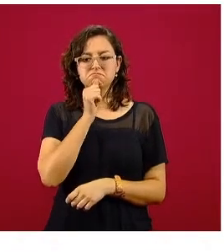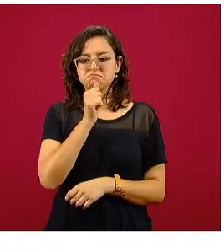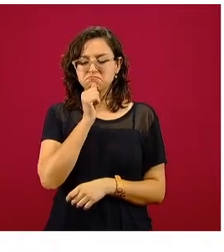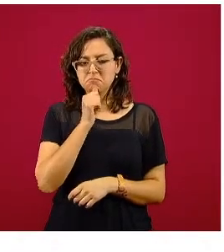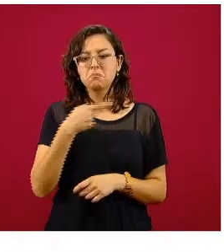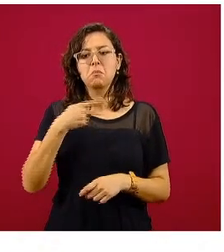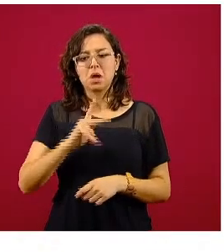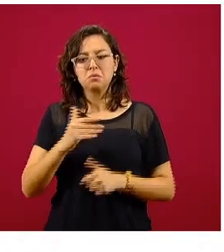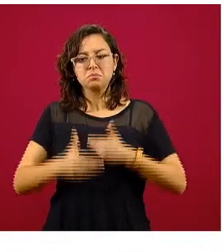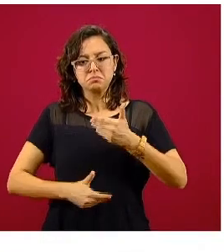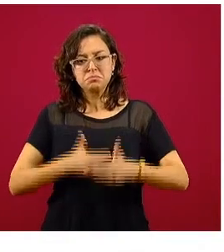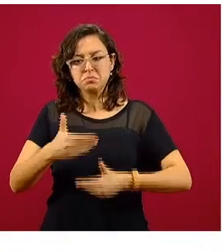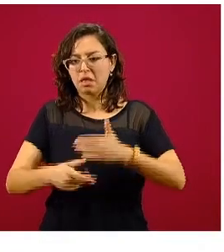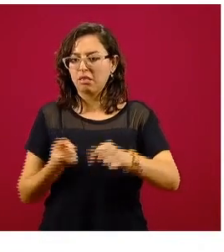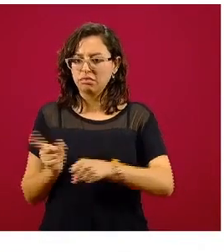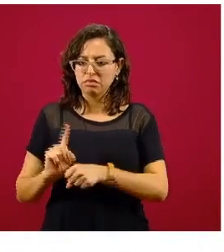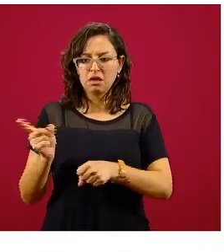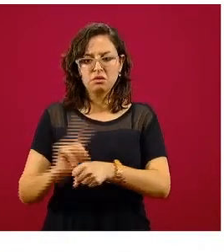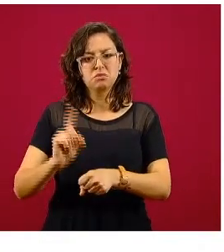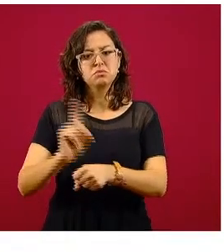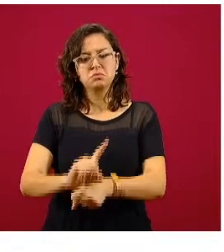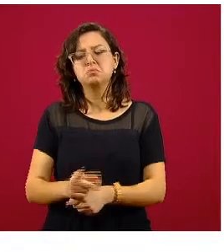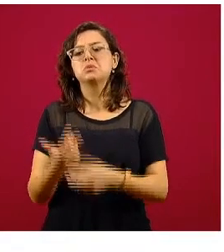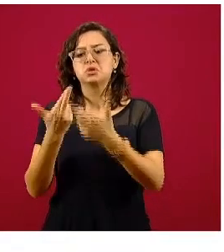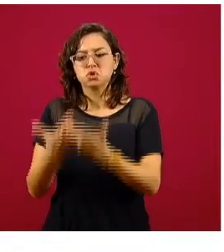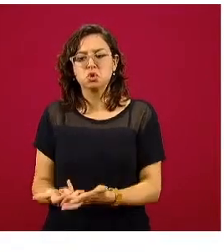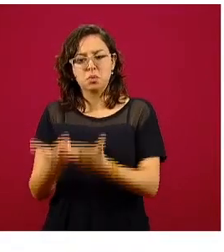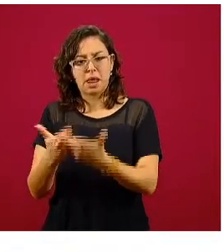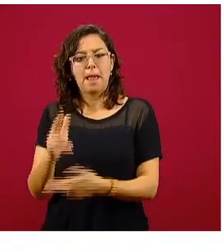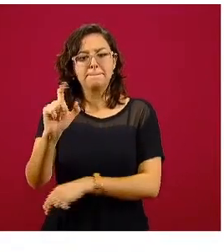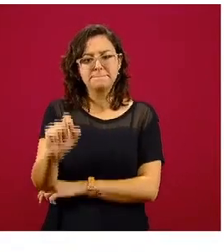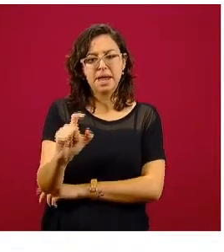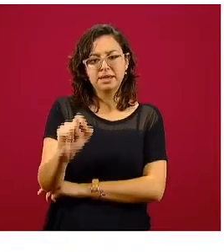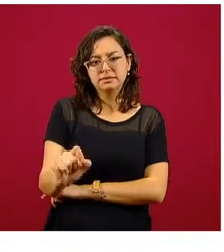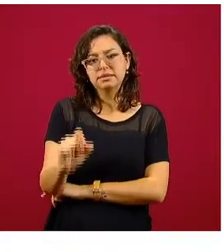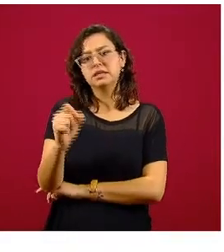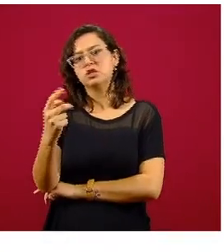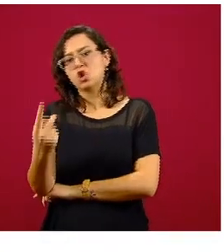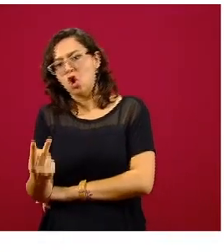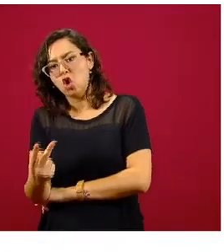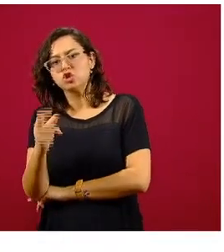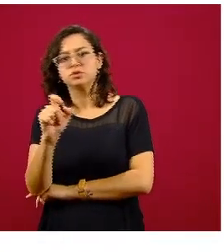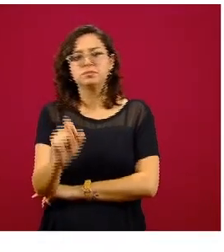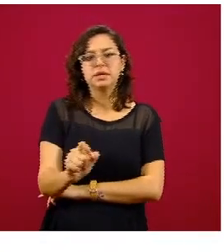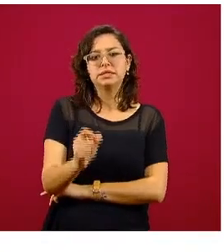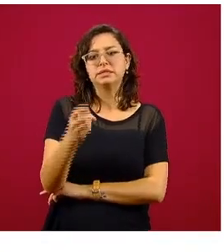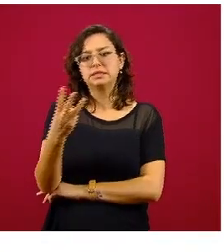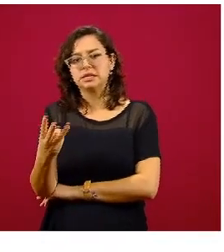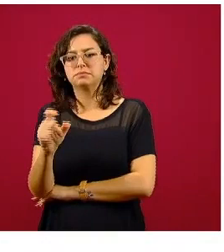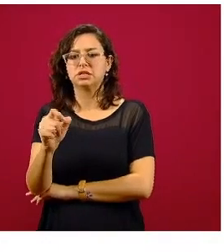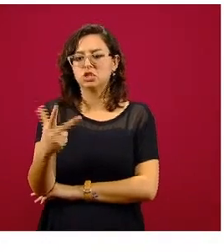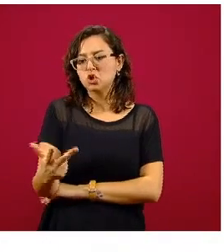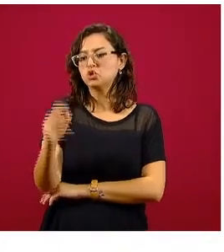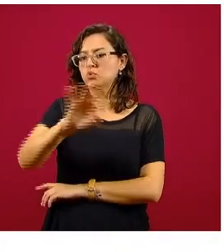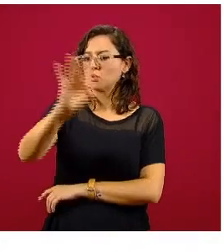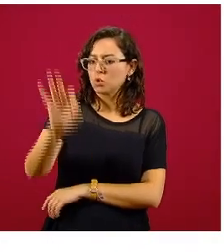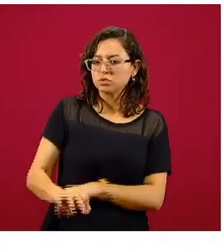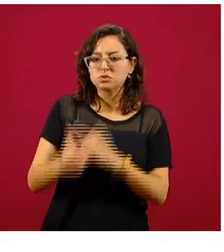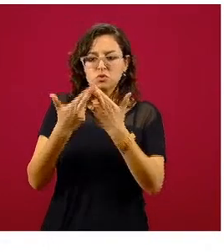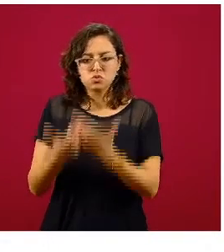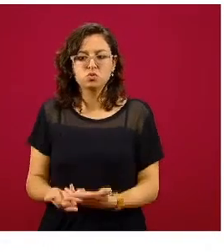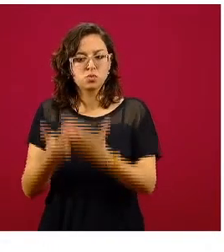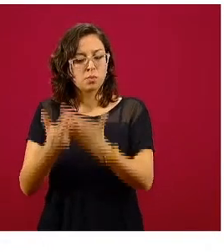ha podido ser que todavía se tengan disponibles al menos un 22, un 23, un 28%. Y esto se ha mantenido